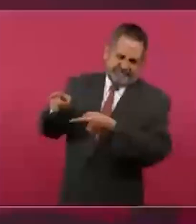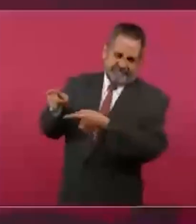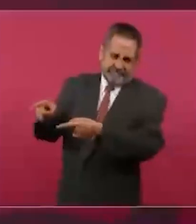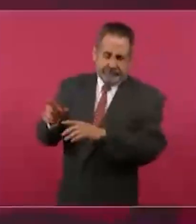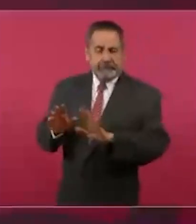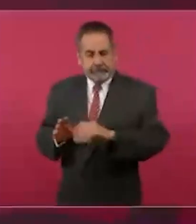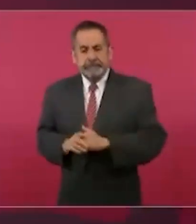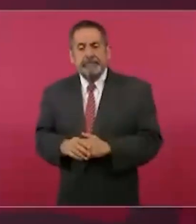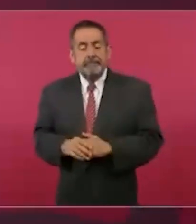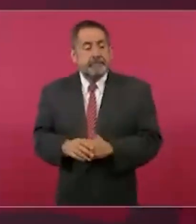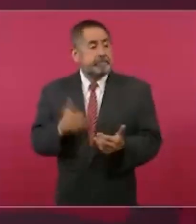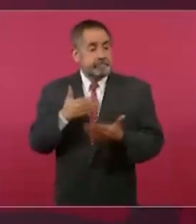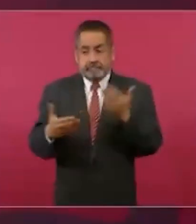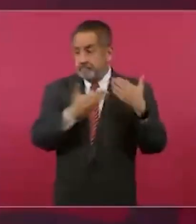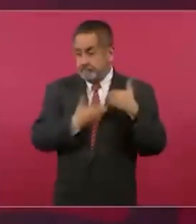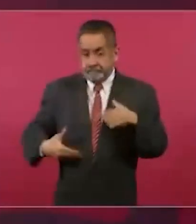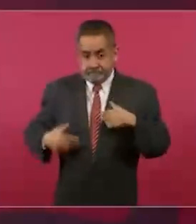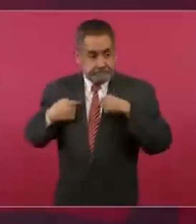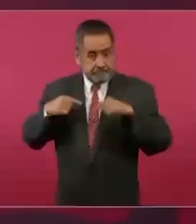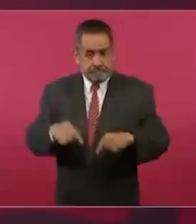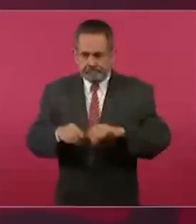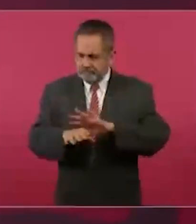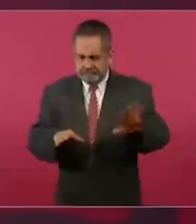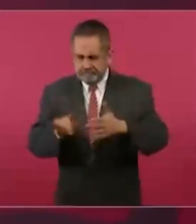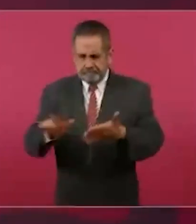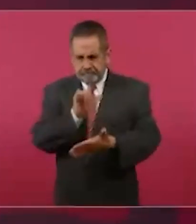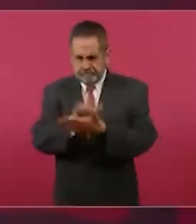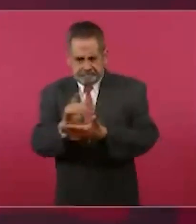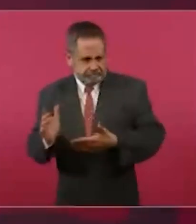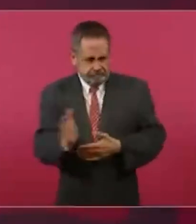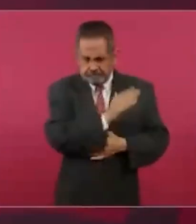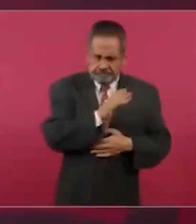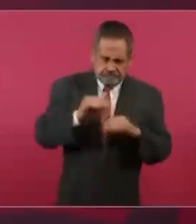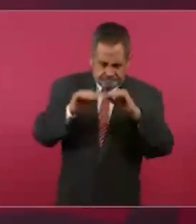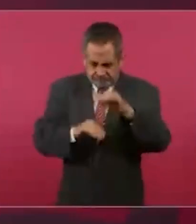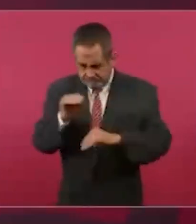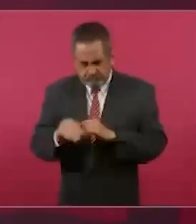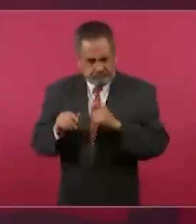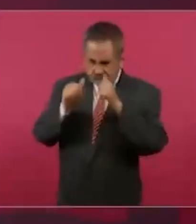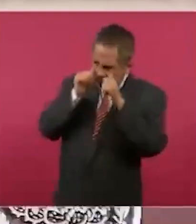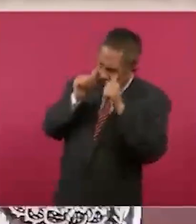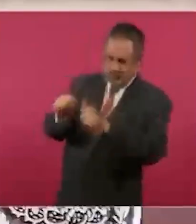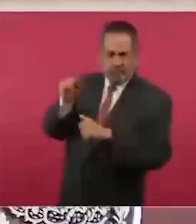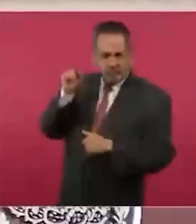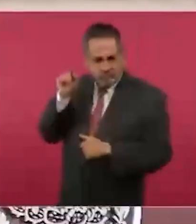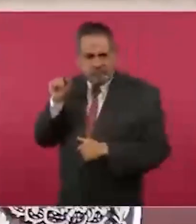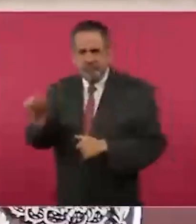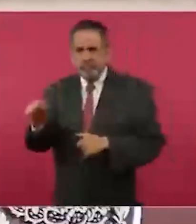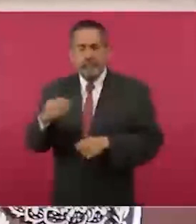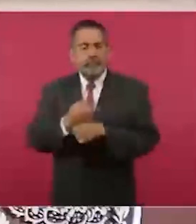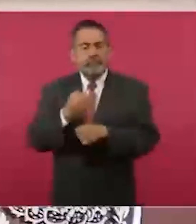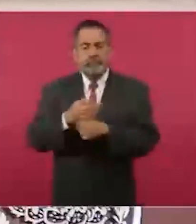mantenimiento de 283 hospitales, 22 unidades médicas y 5.929 unidades de salud. Finalmente, el gobierno